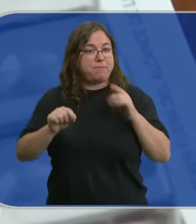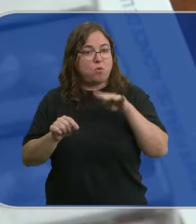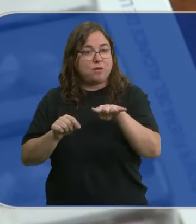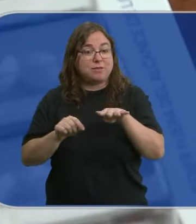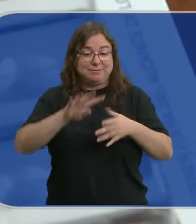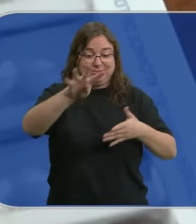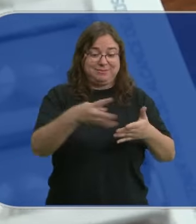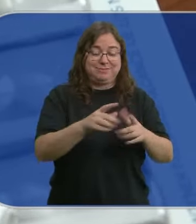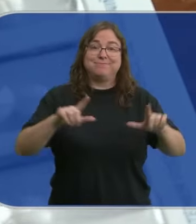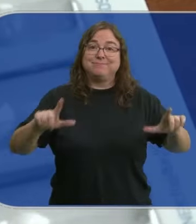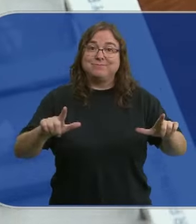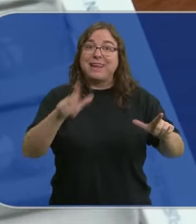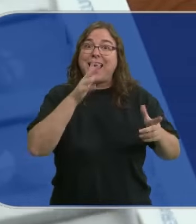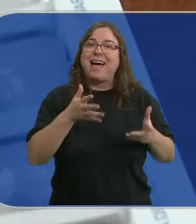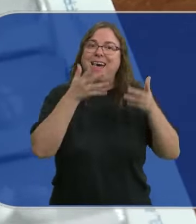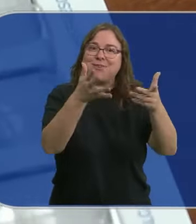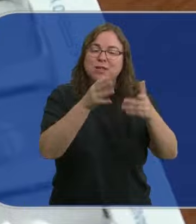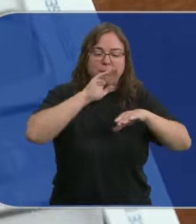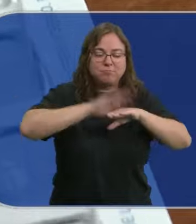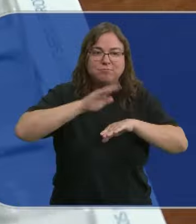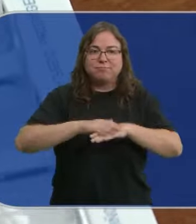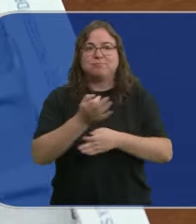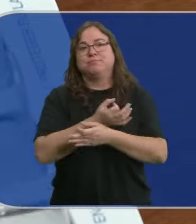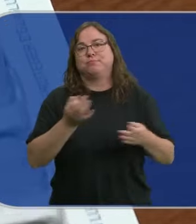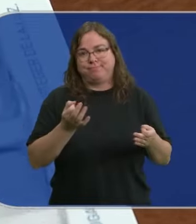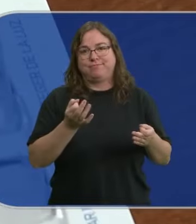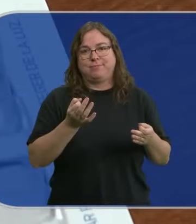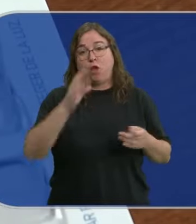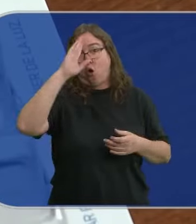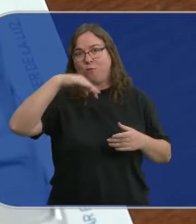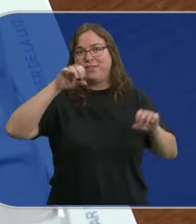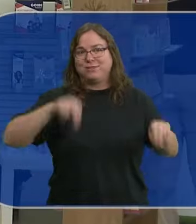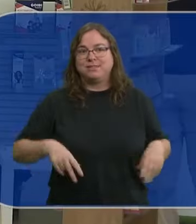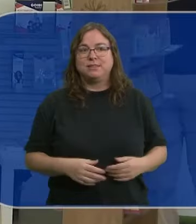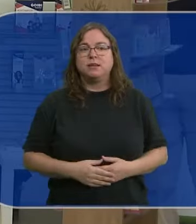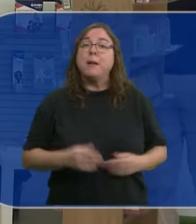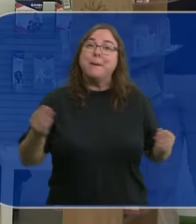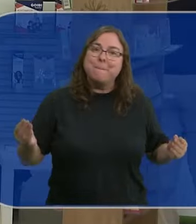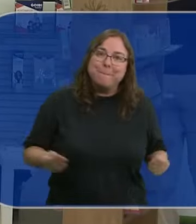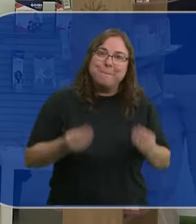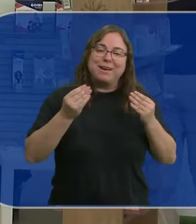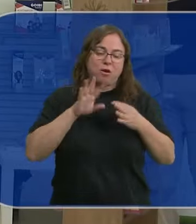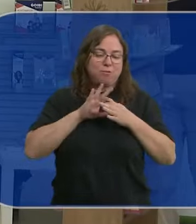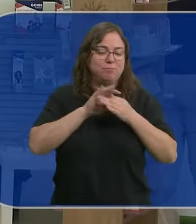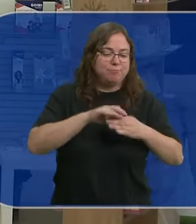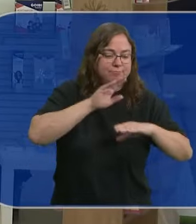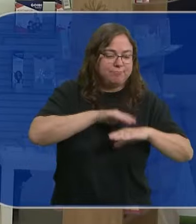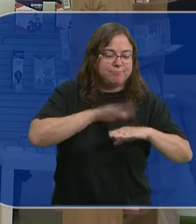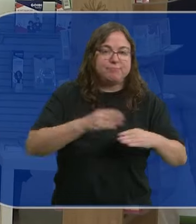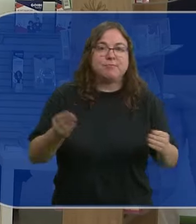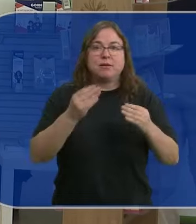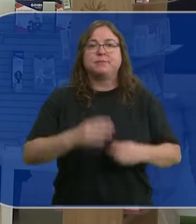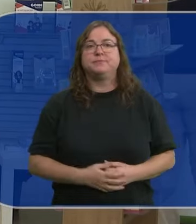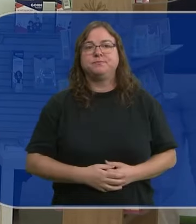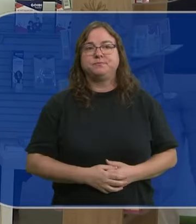Este pastillero es una ayuda para que sigan el tratamiento de forma correcta y sin olvidos. Una mejor adherencia a la medicación